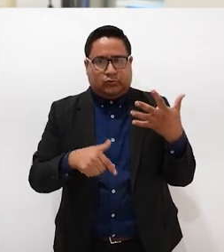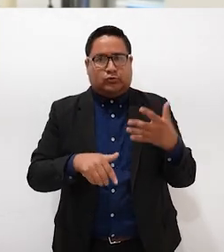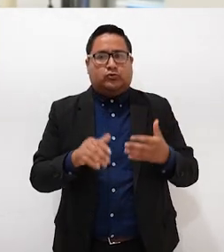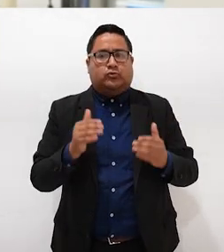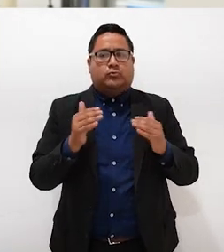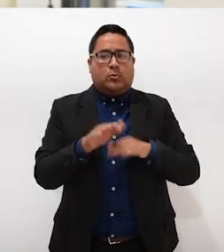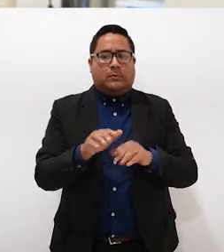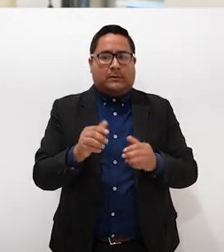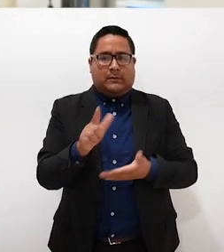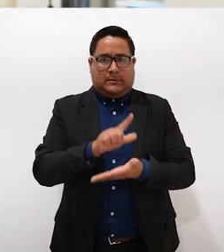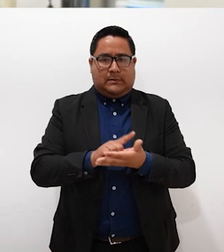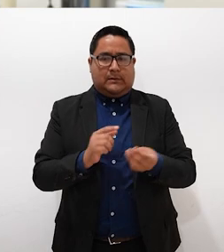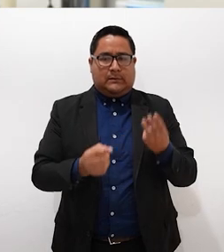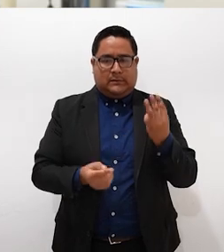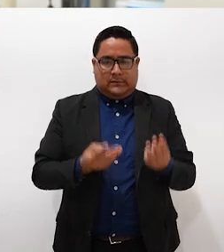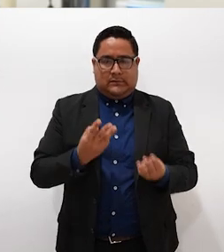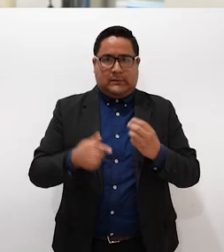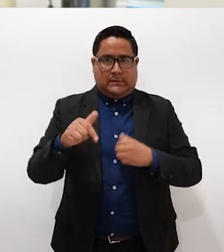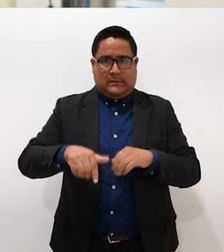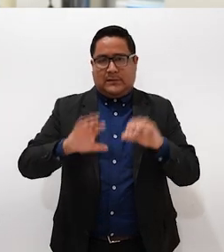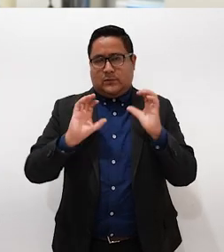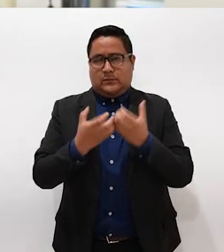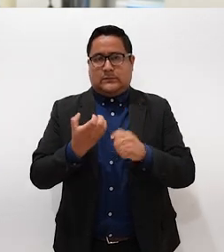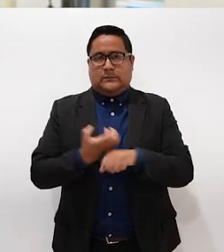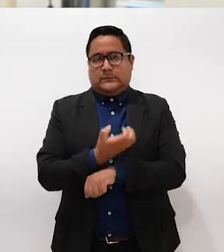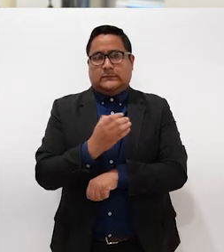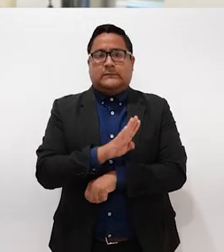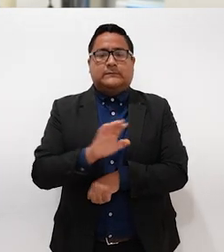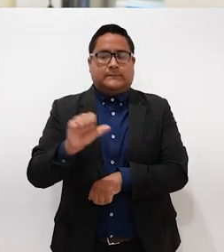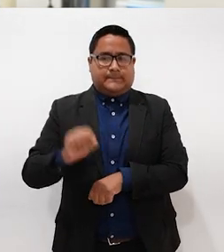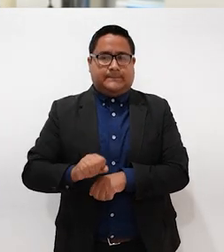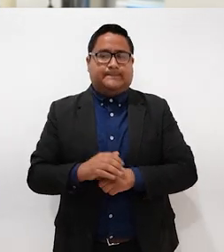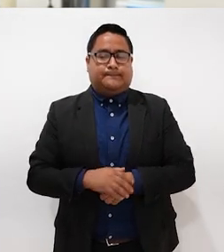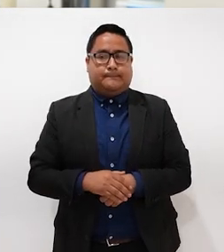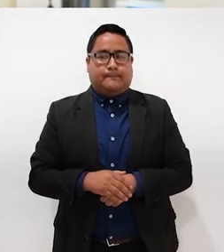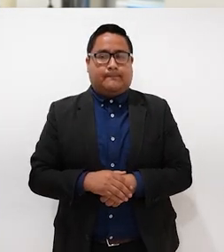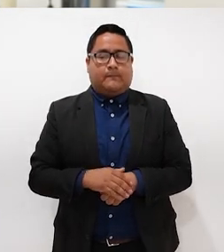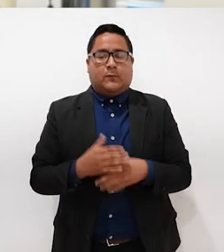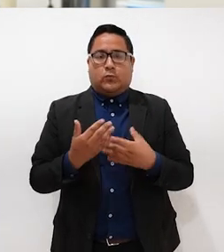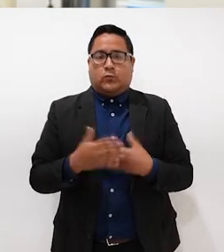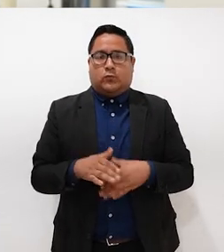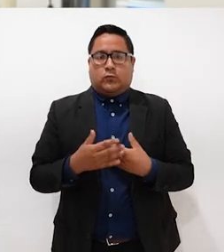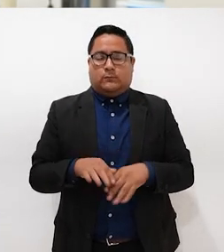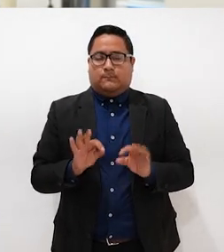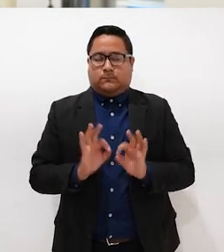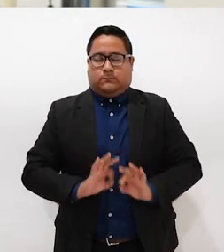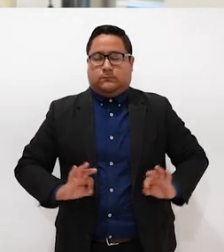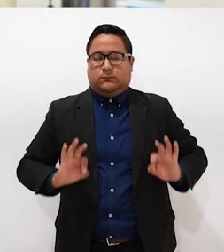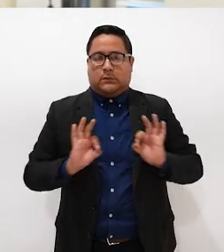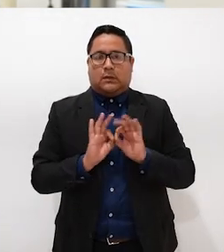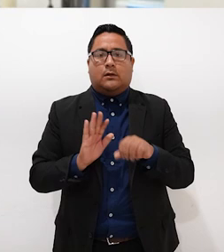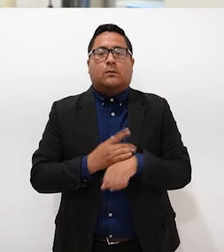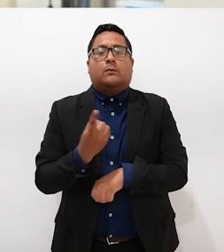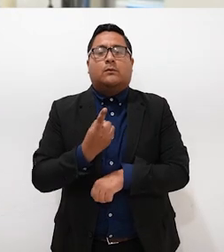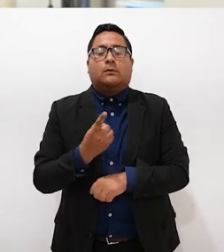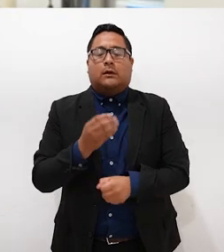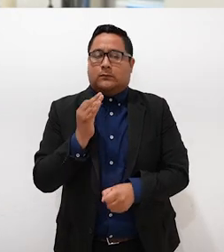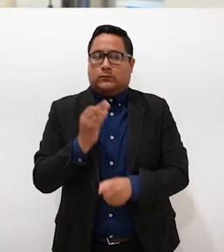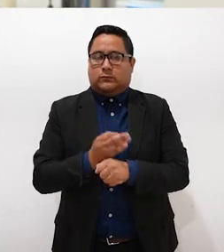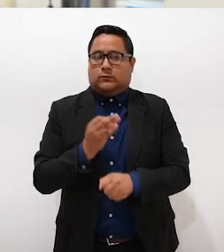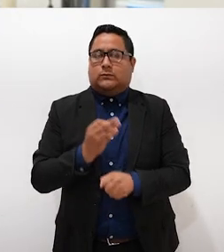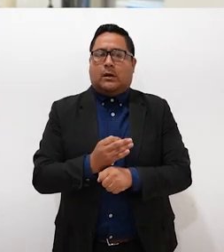la ley 3 de 3 aquí en nuestro Congreso del Estado de Baja California Sur. Es tan importante ya que ahorita